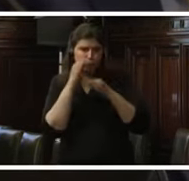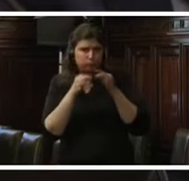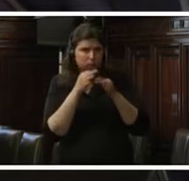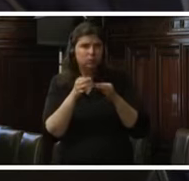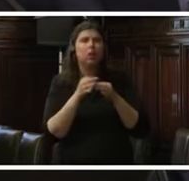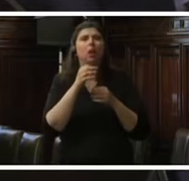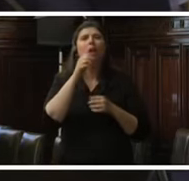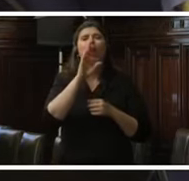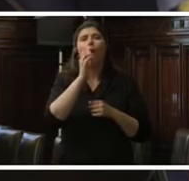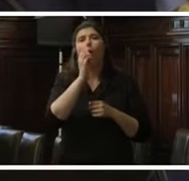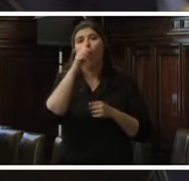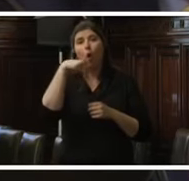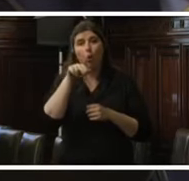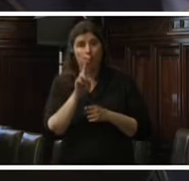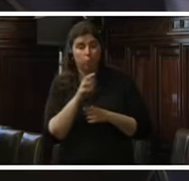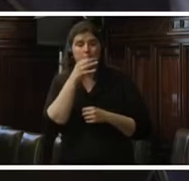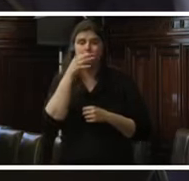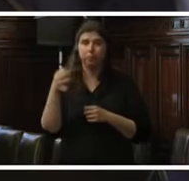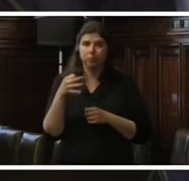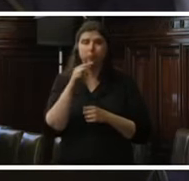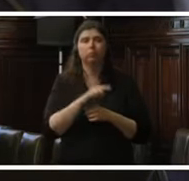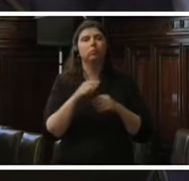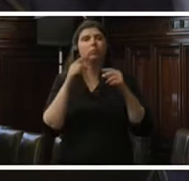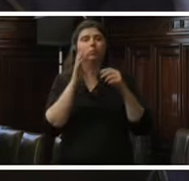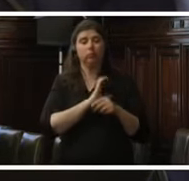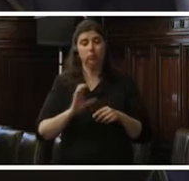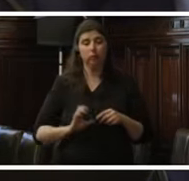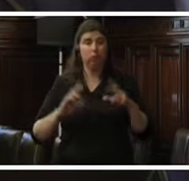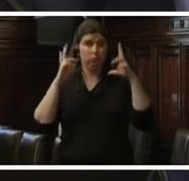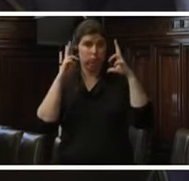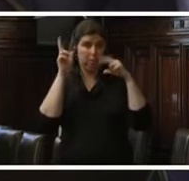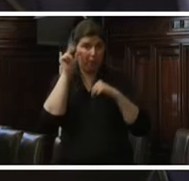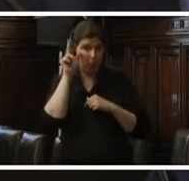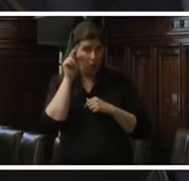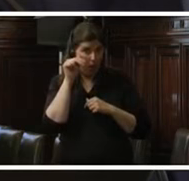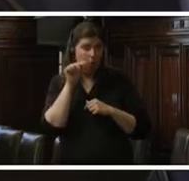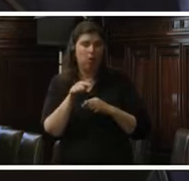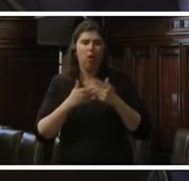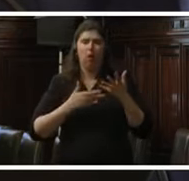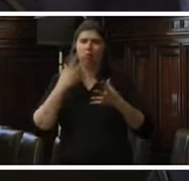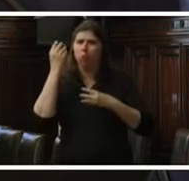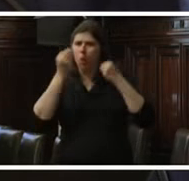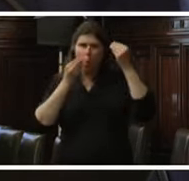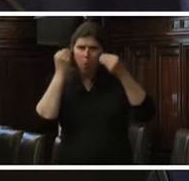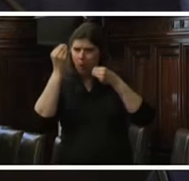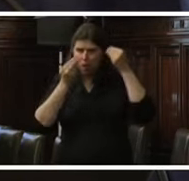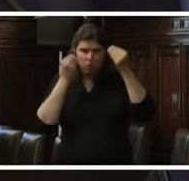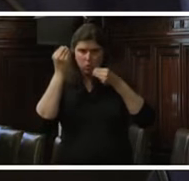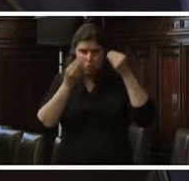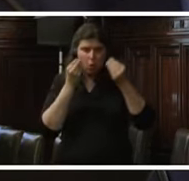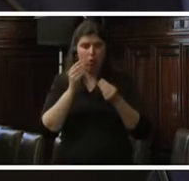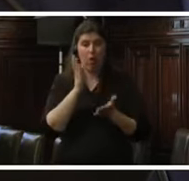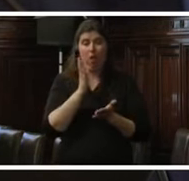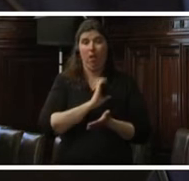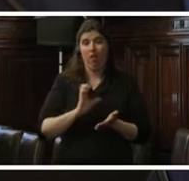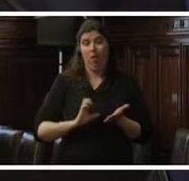han dirigido una comunicación al Estado peruano manifestando su preocupación por el riesgo que significa para un Estado de Derecho